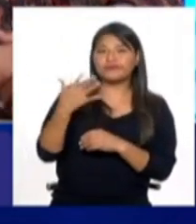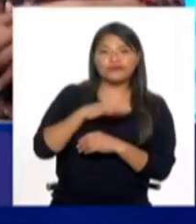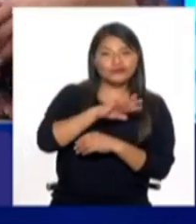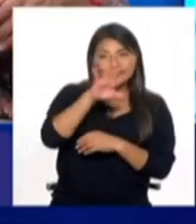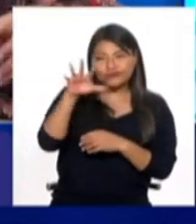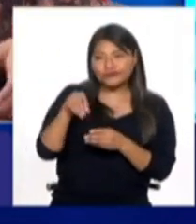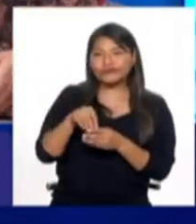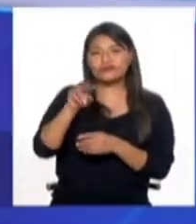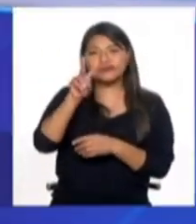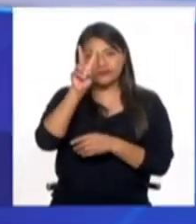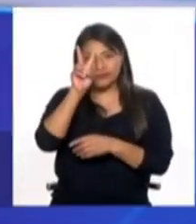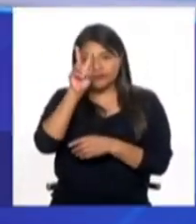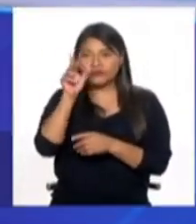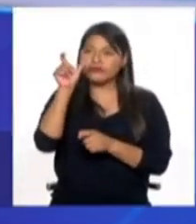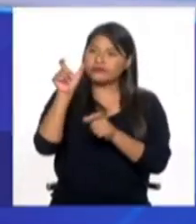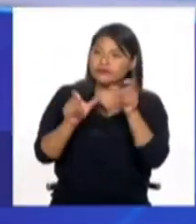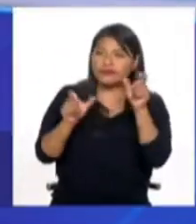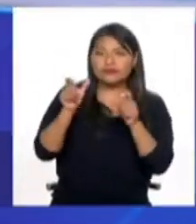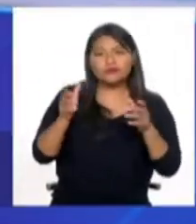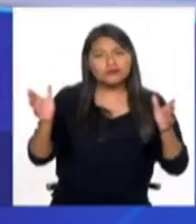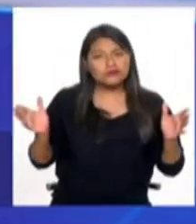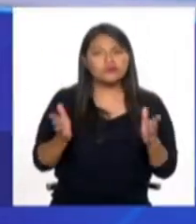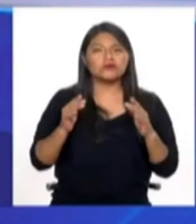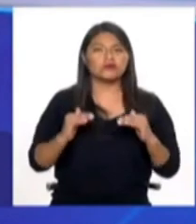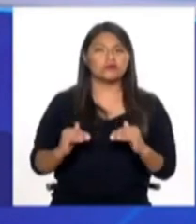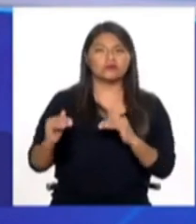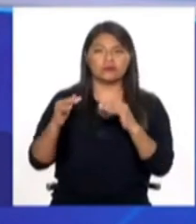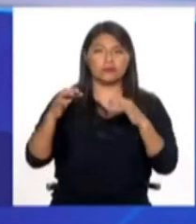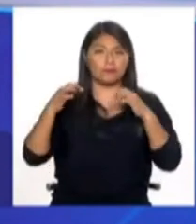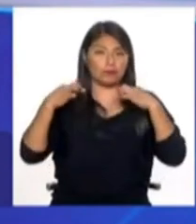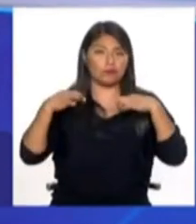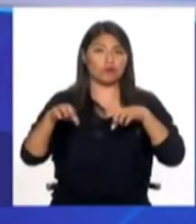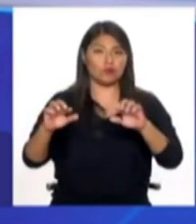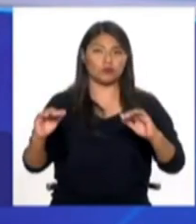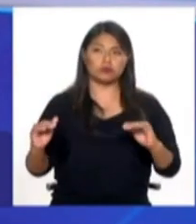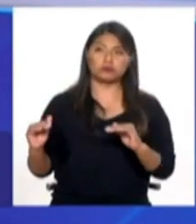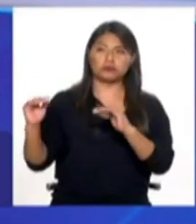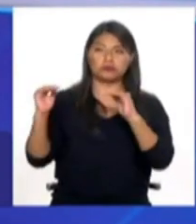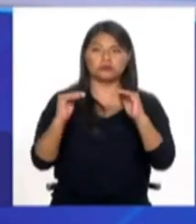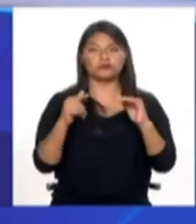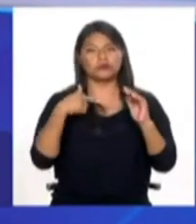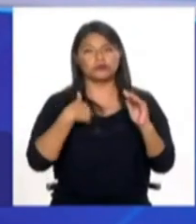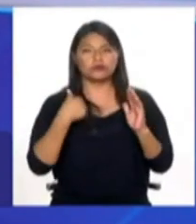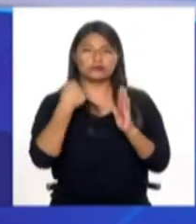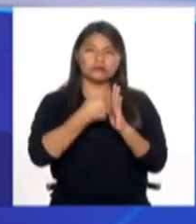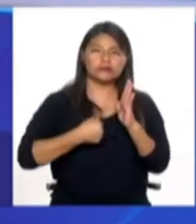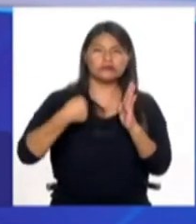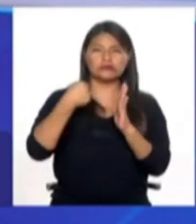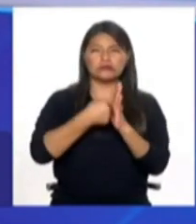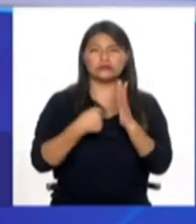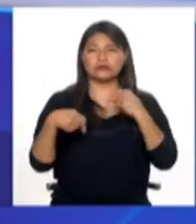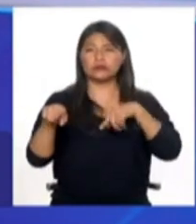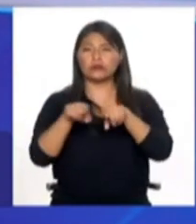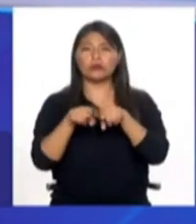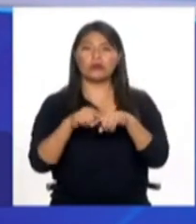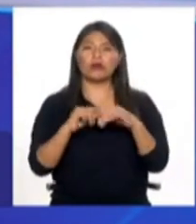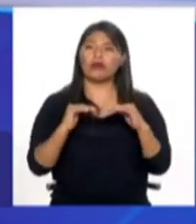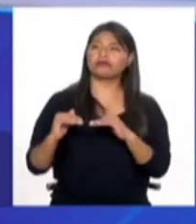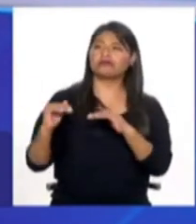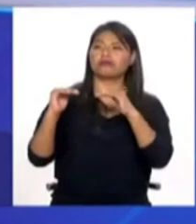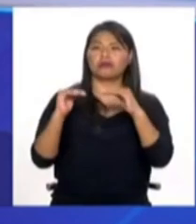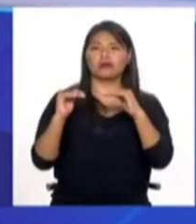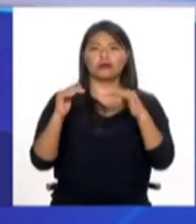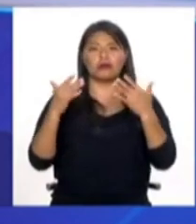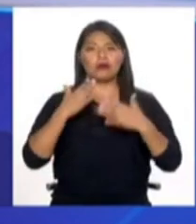todos los peruanos, podamos tener oportunidades similares y que nuestros esfuerzos no tengan que ser mayores solamente